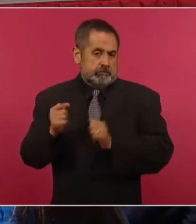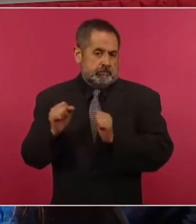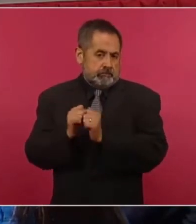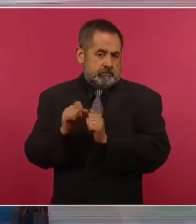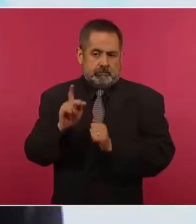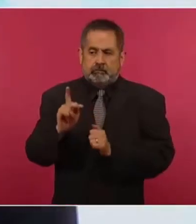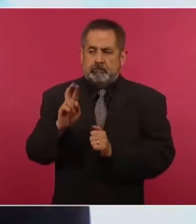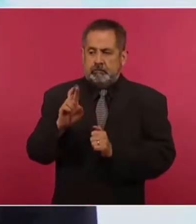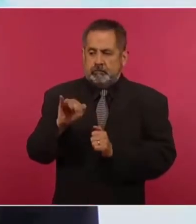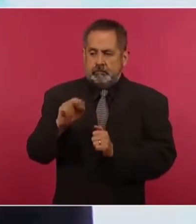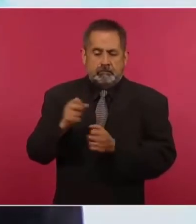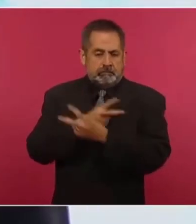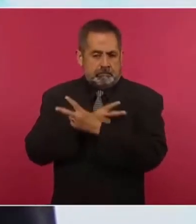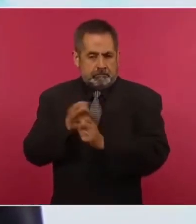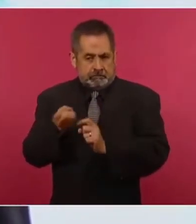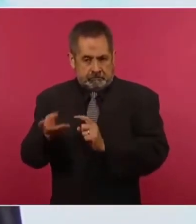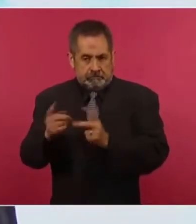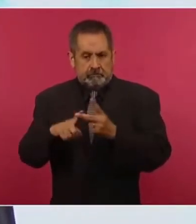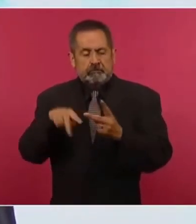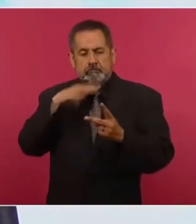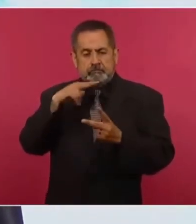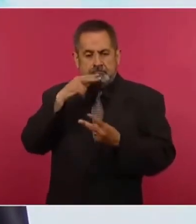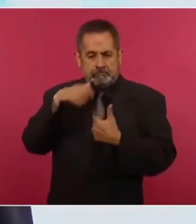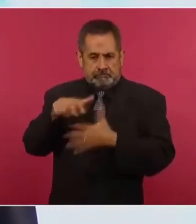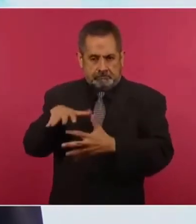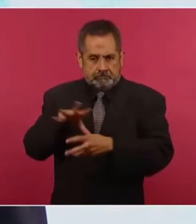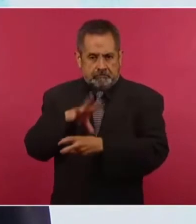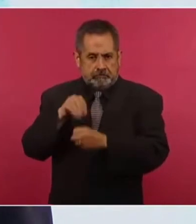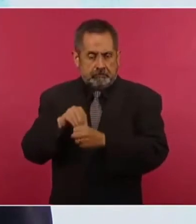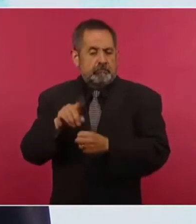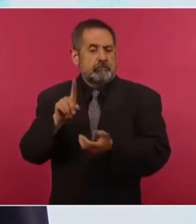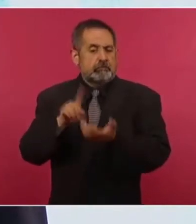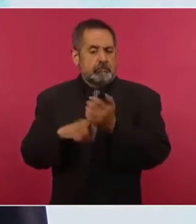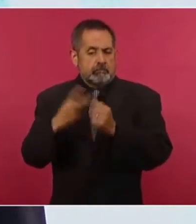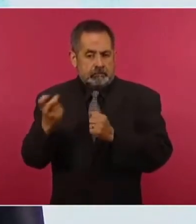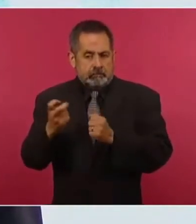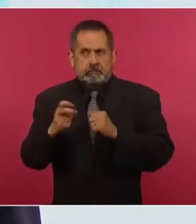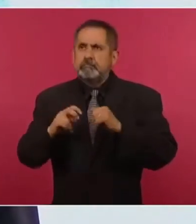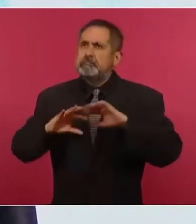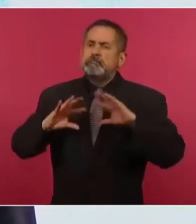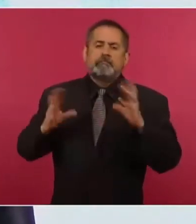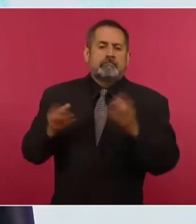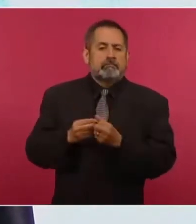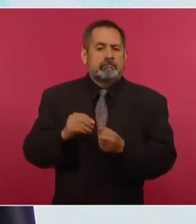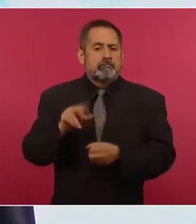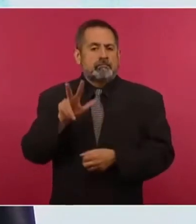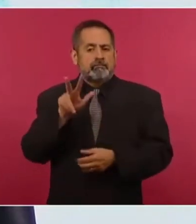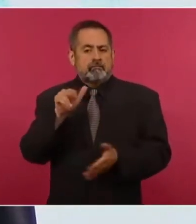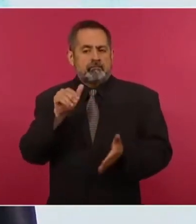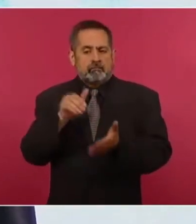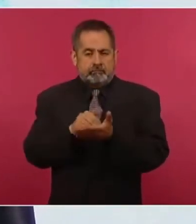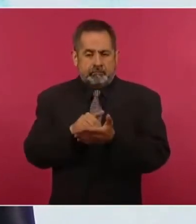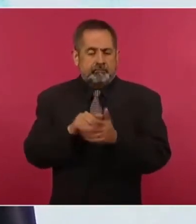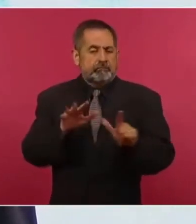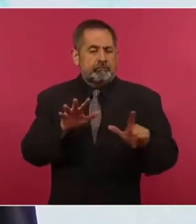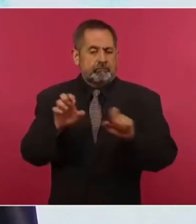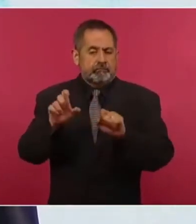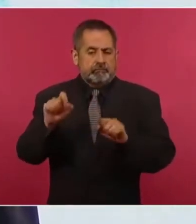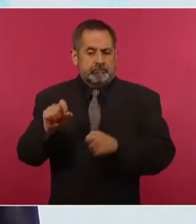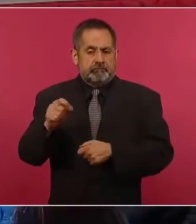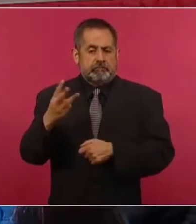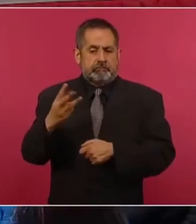vacacional y aguinaldo de 1 mil 200, para un total de 8 mil 723